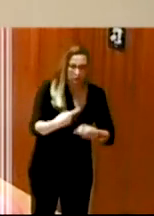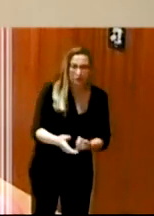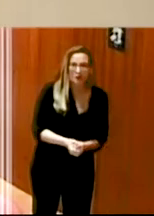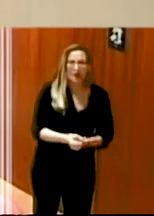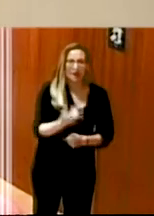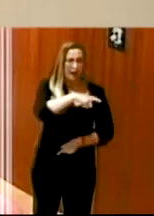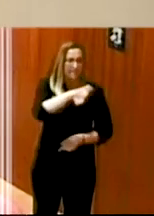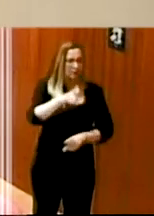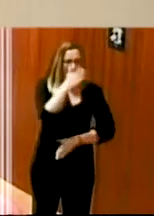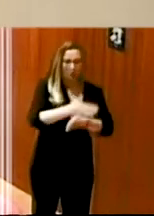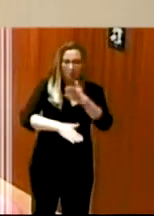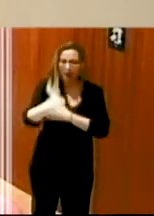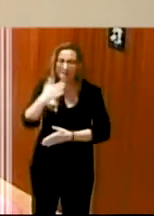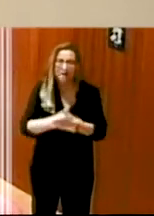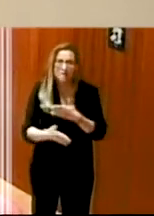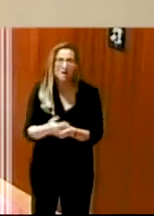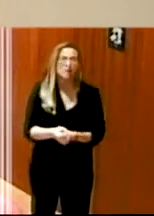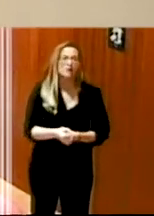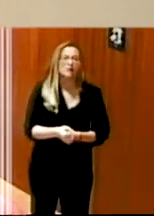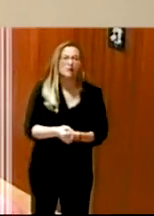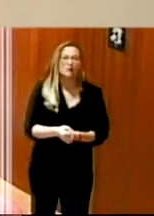discapacidad no podemos decir,